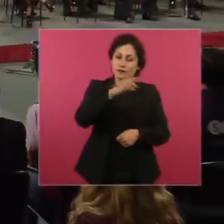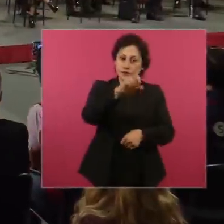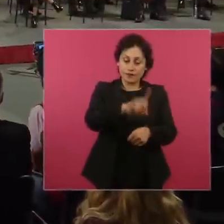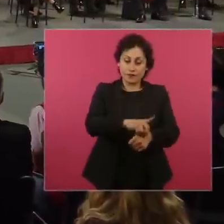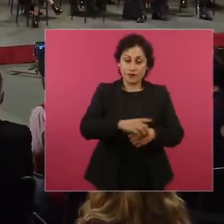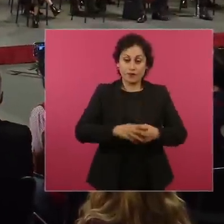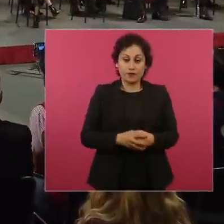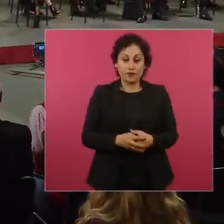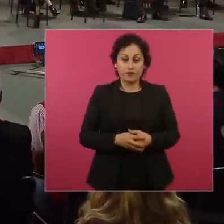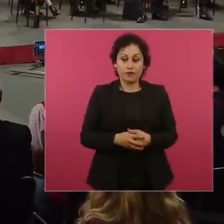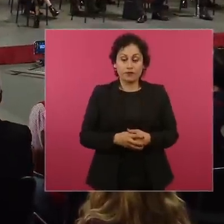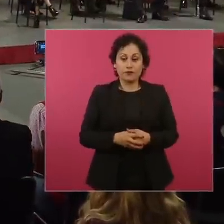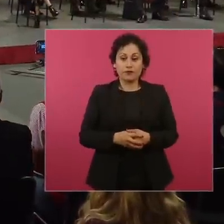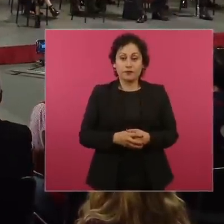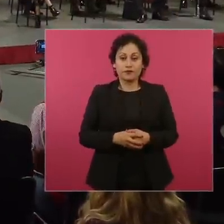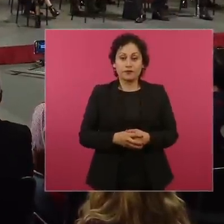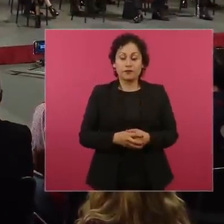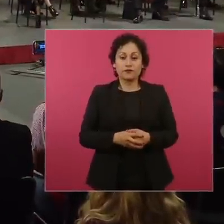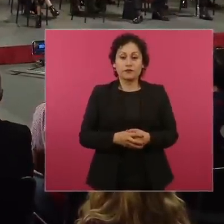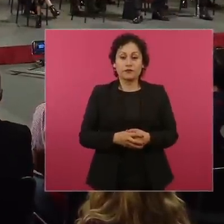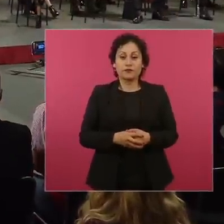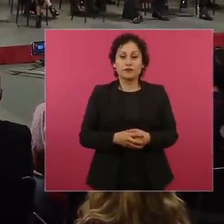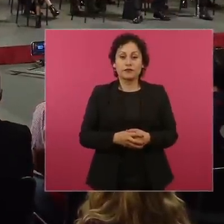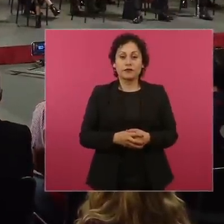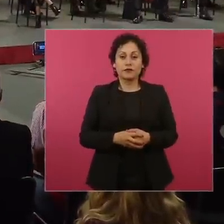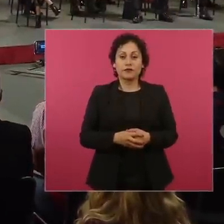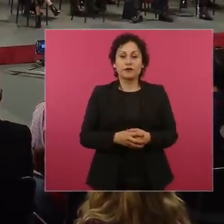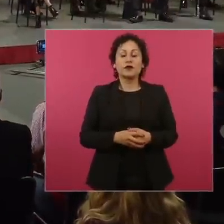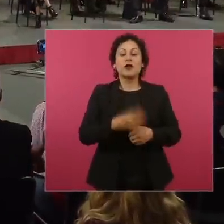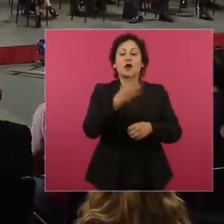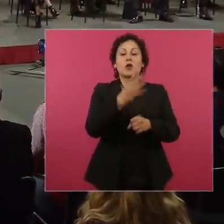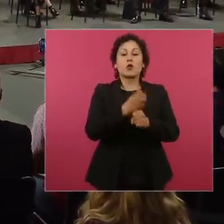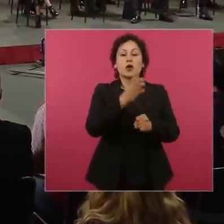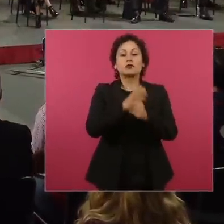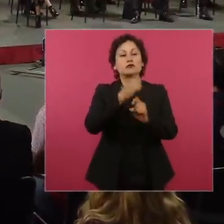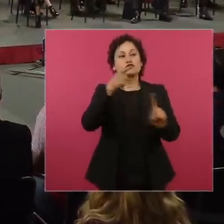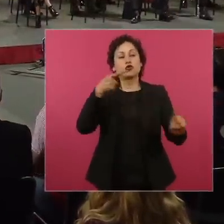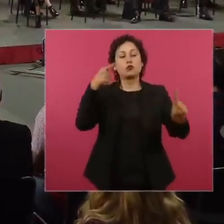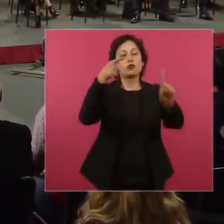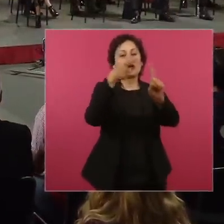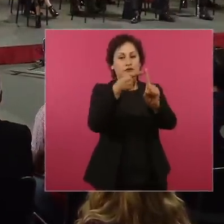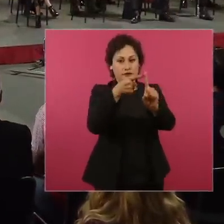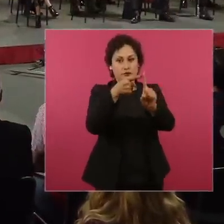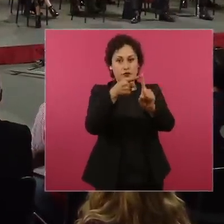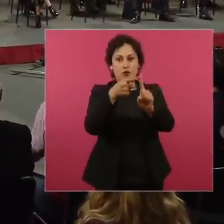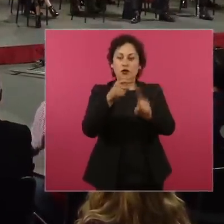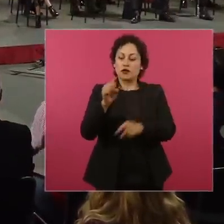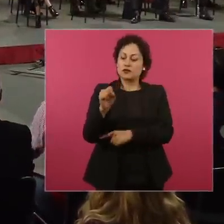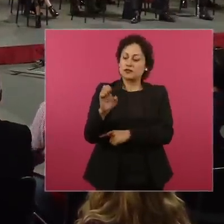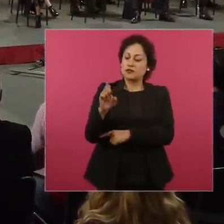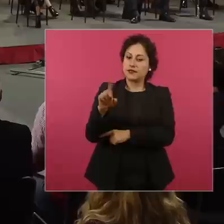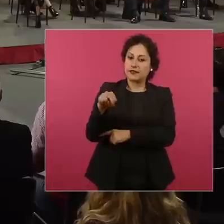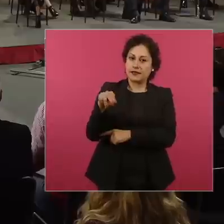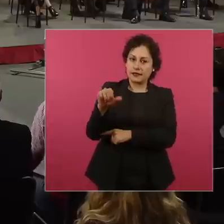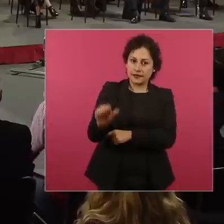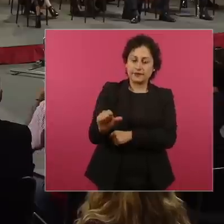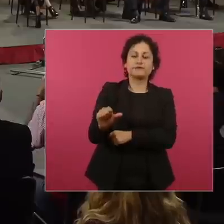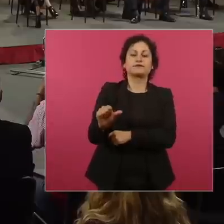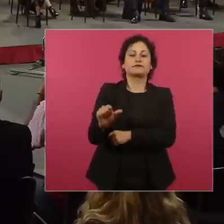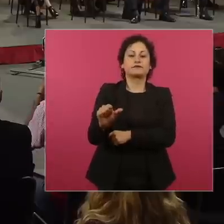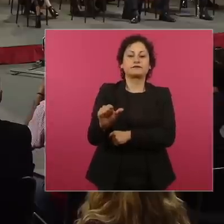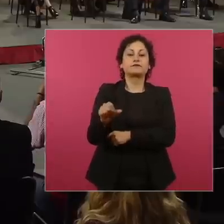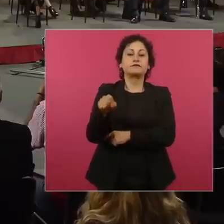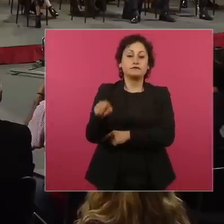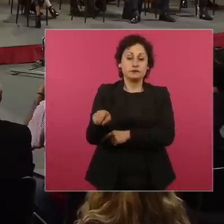Con base en la Cuarta Misión General del Ejército y Fuerza Aérea, que establece realizar acciones